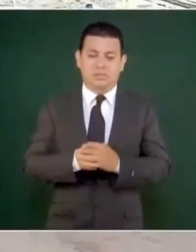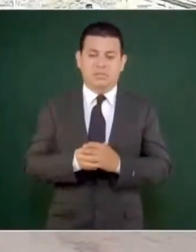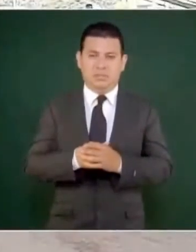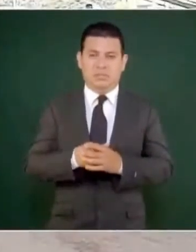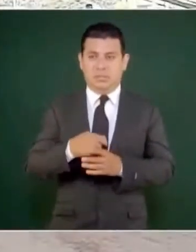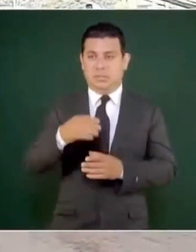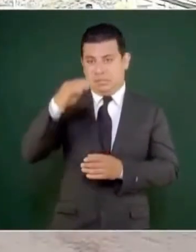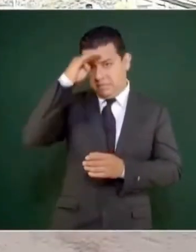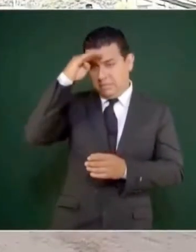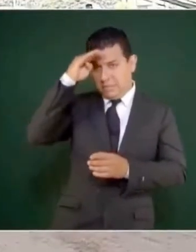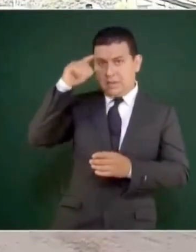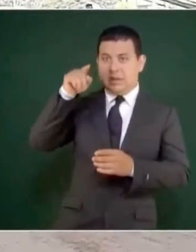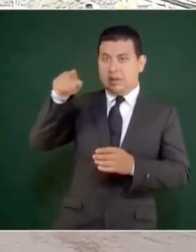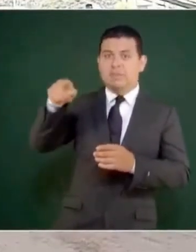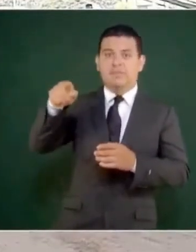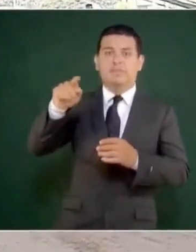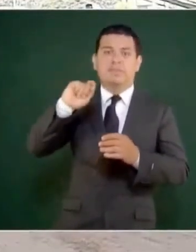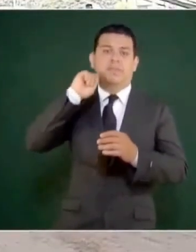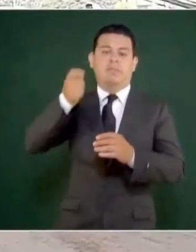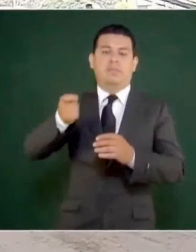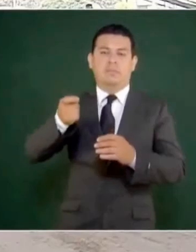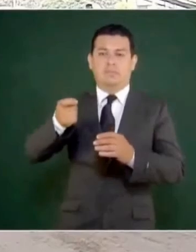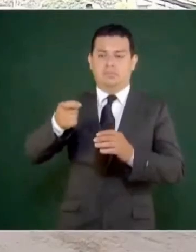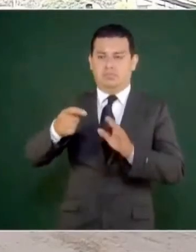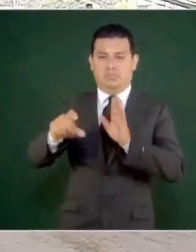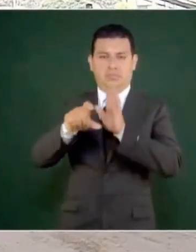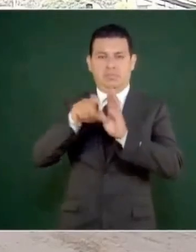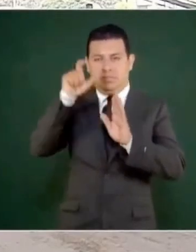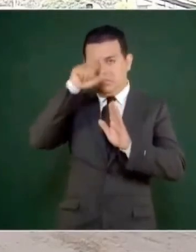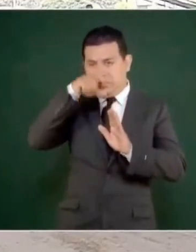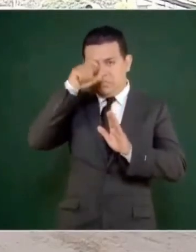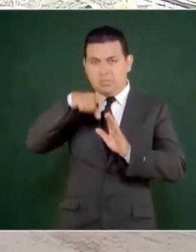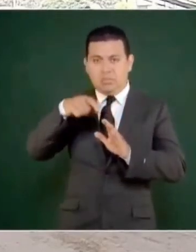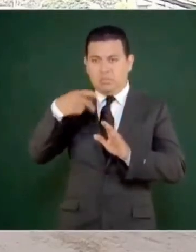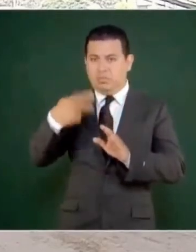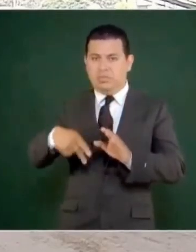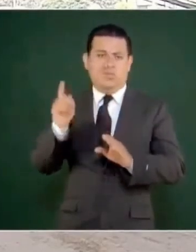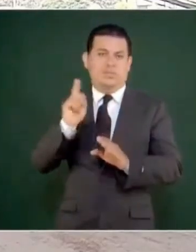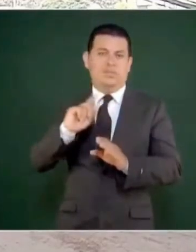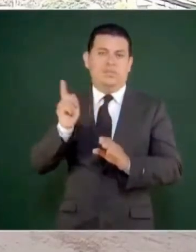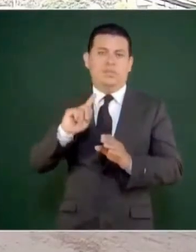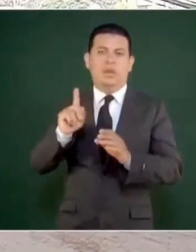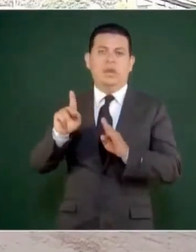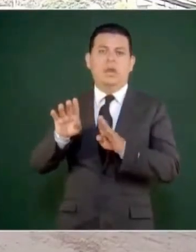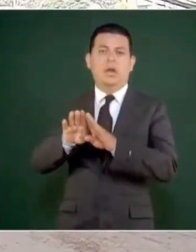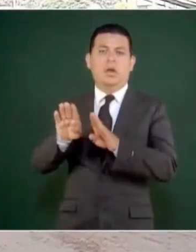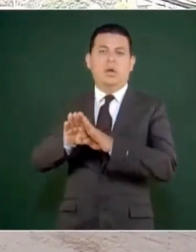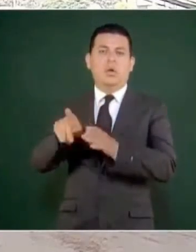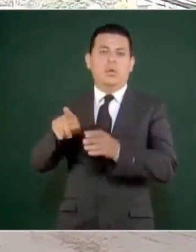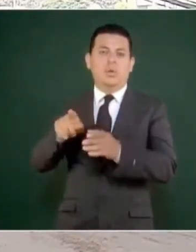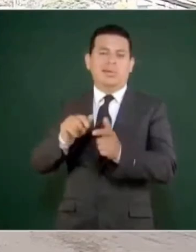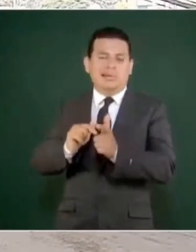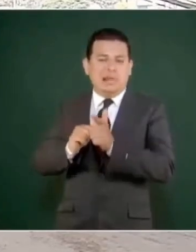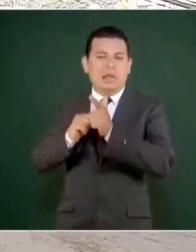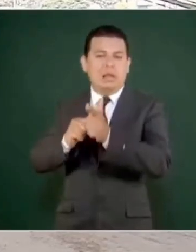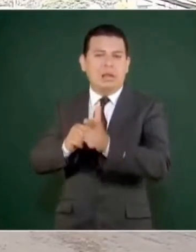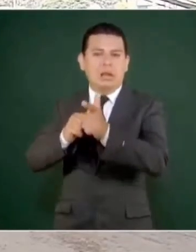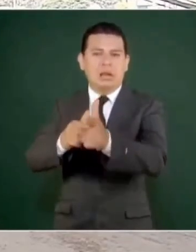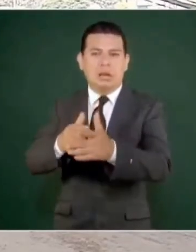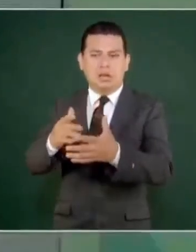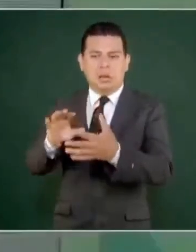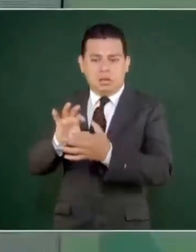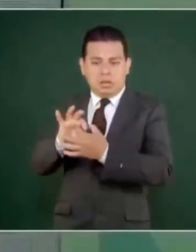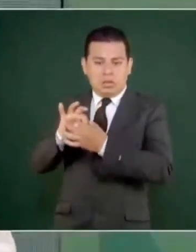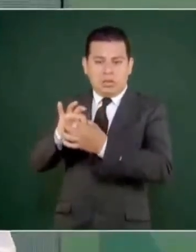el Washington Post, desde luego control